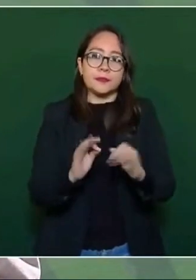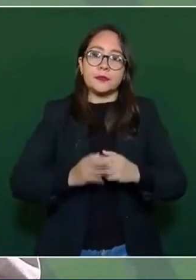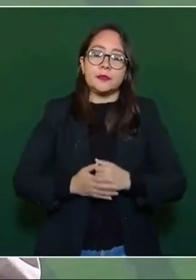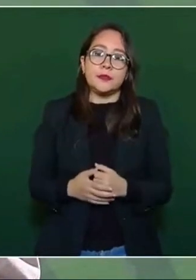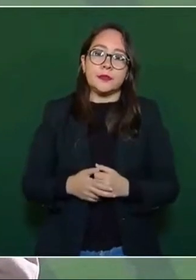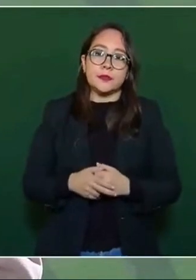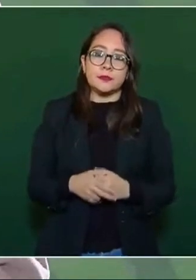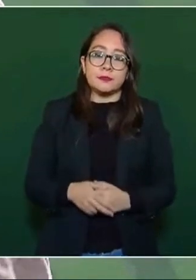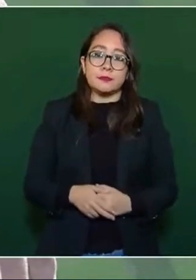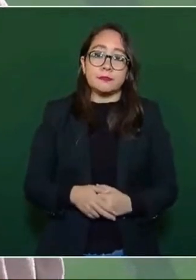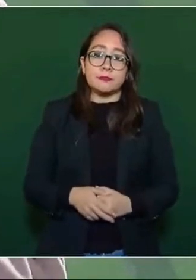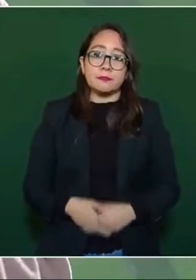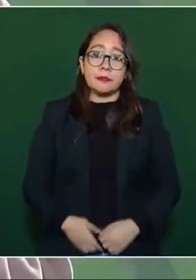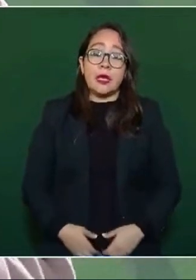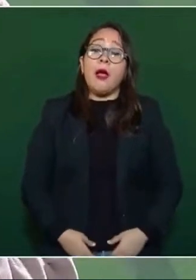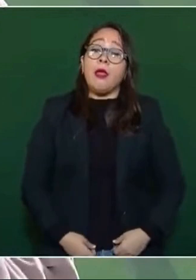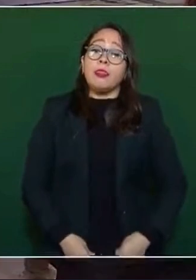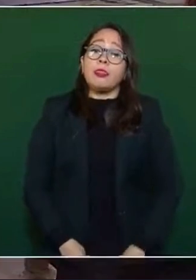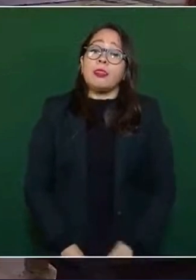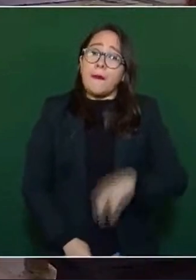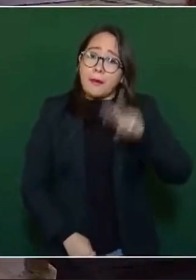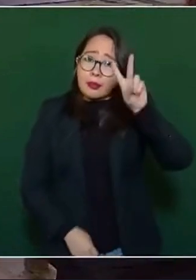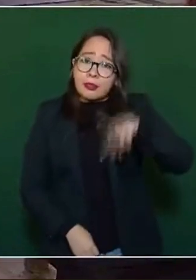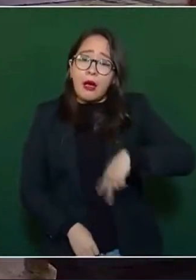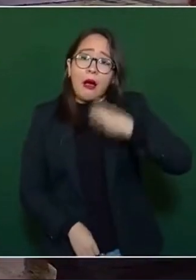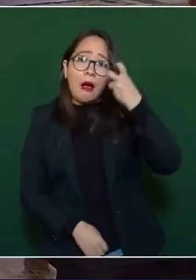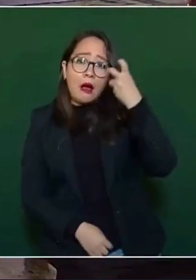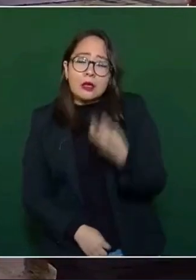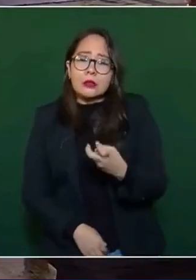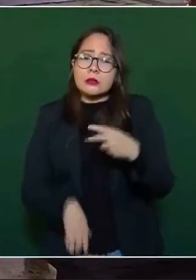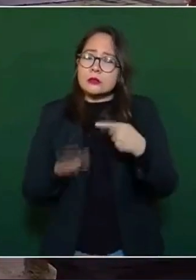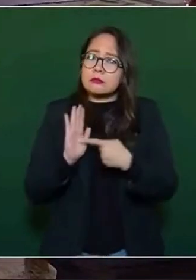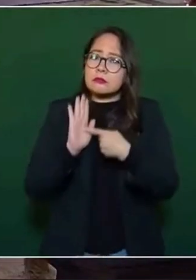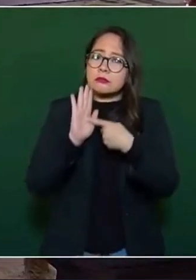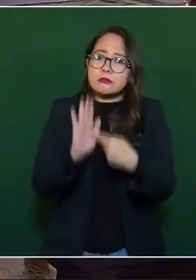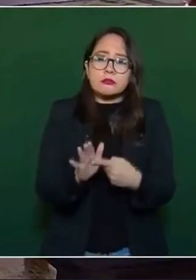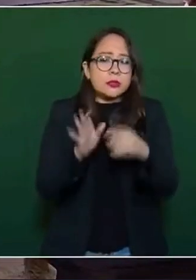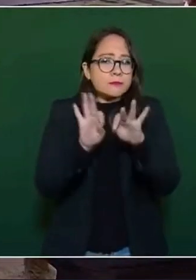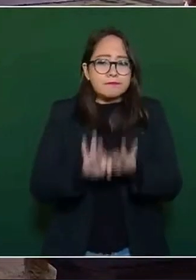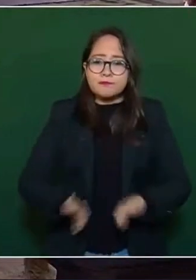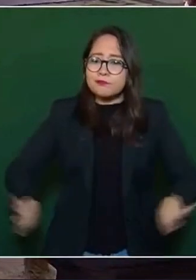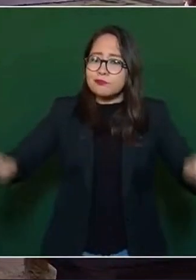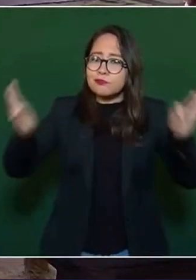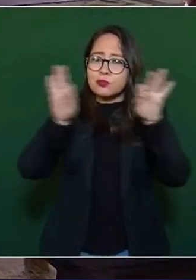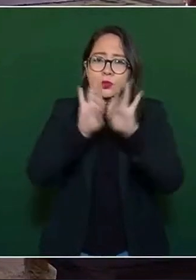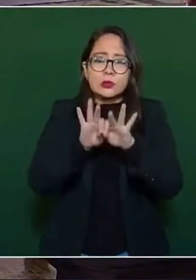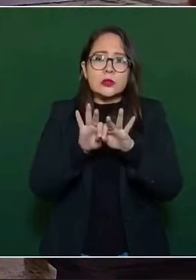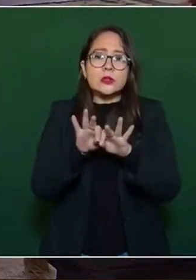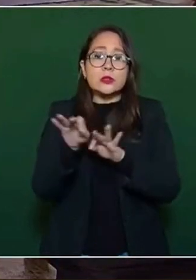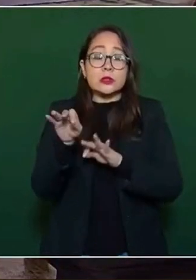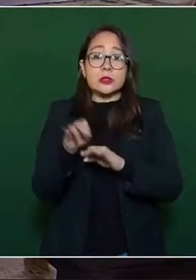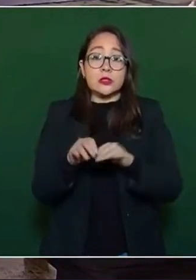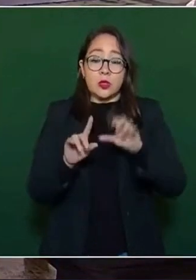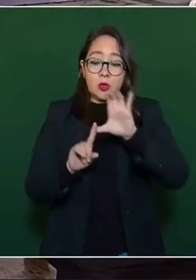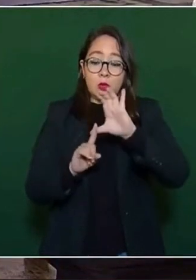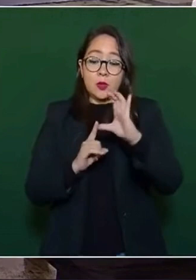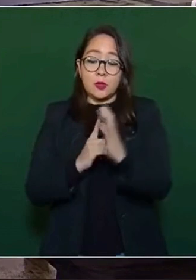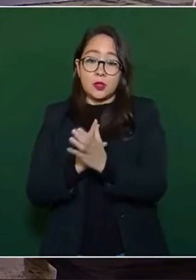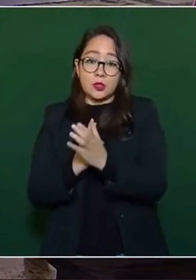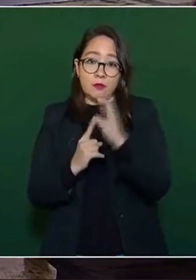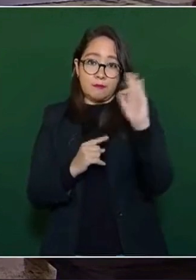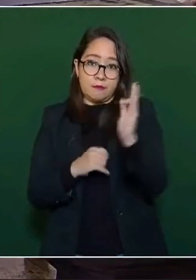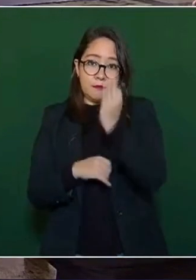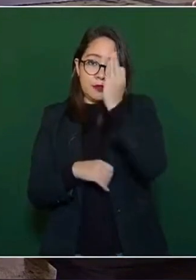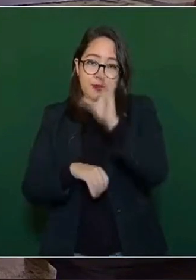Esta es una muestra de la importancia que tiene la Comisión Federal de Electricidad.